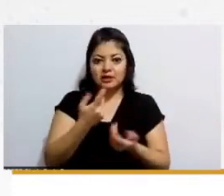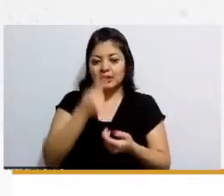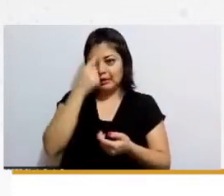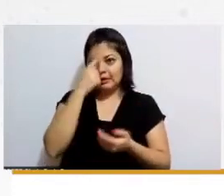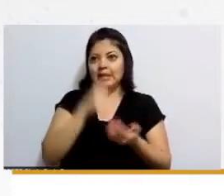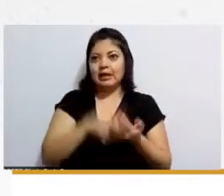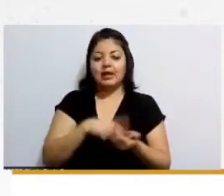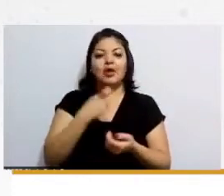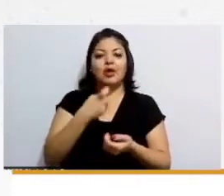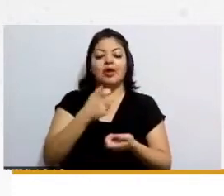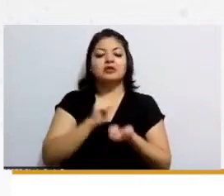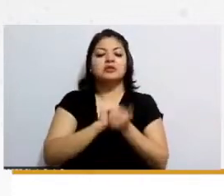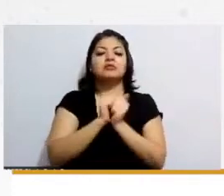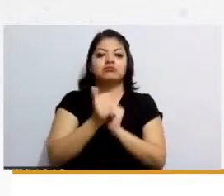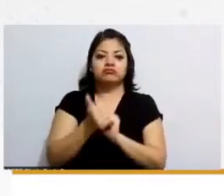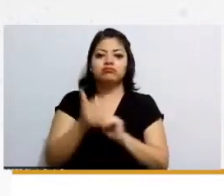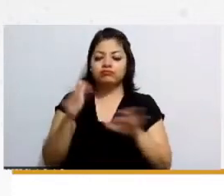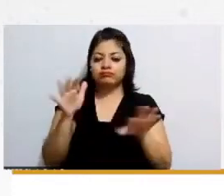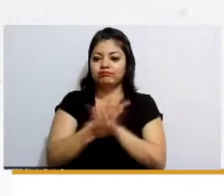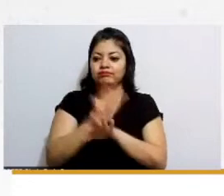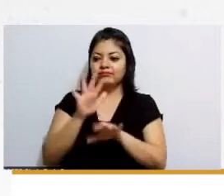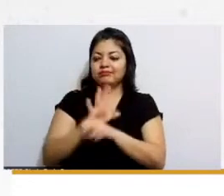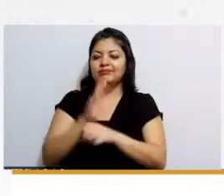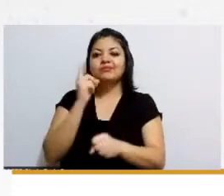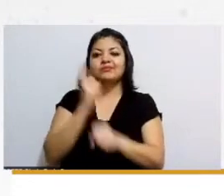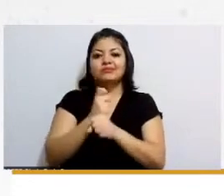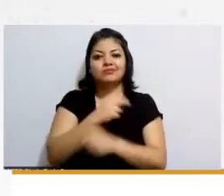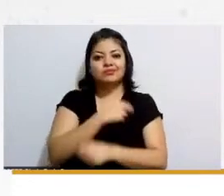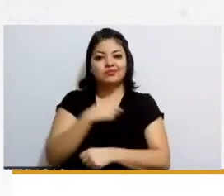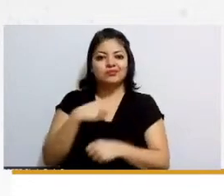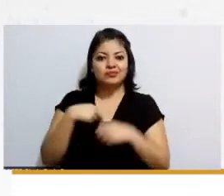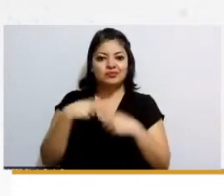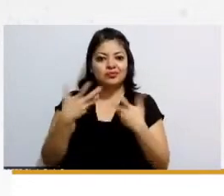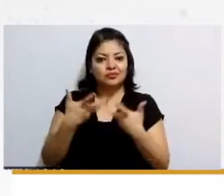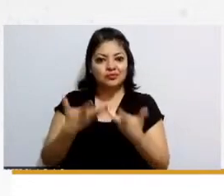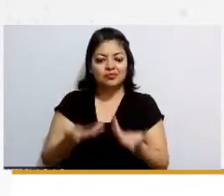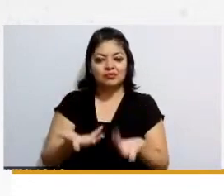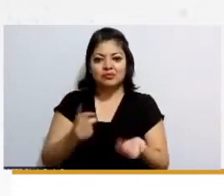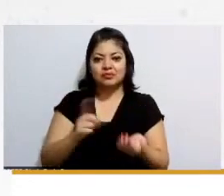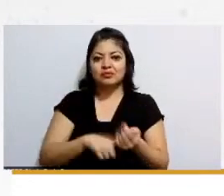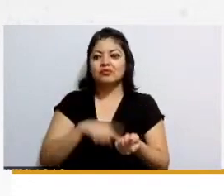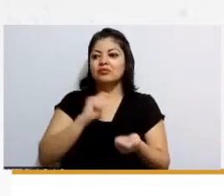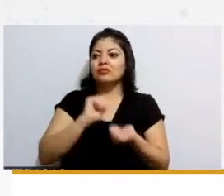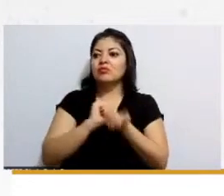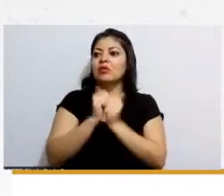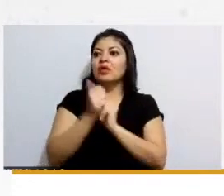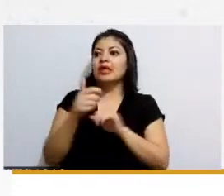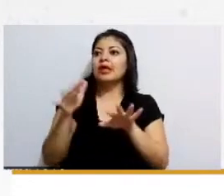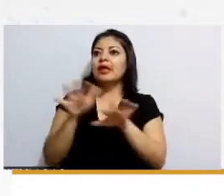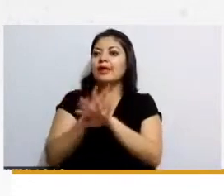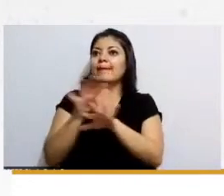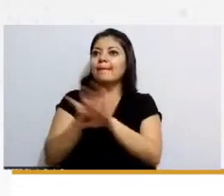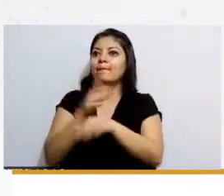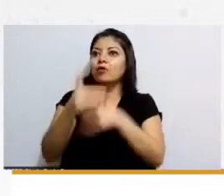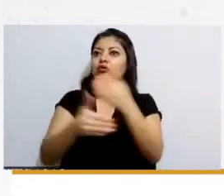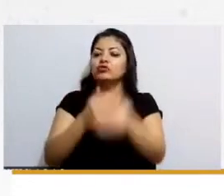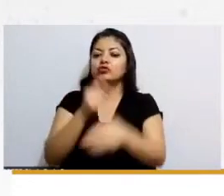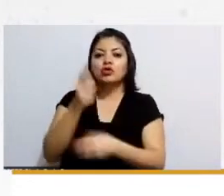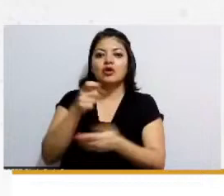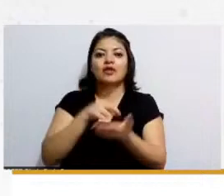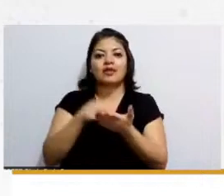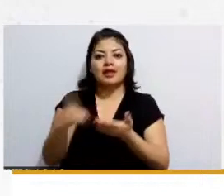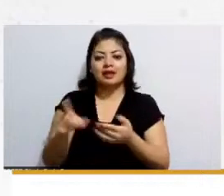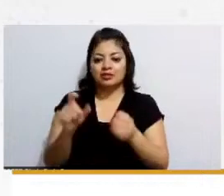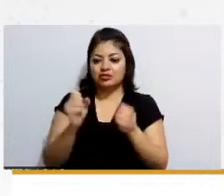cambio trascendente y fundamental para nosotros en la evolución de este derecho de esta unión de estos